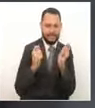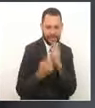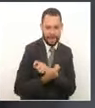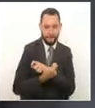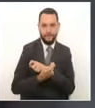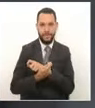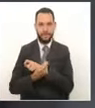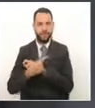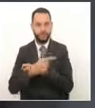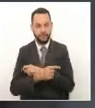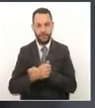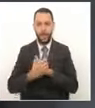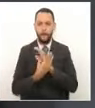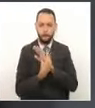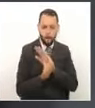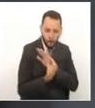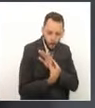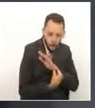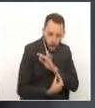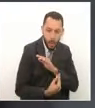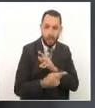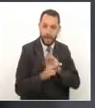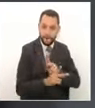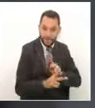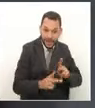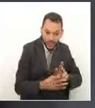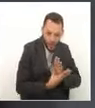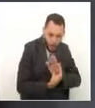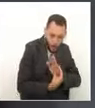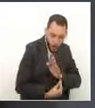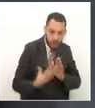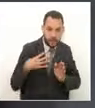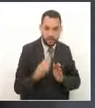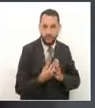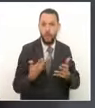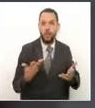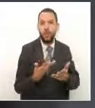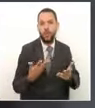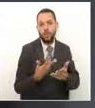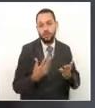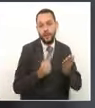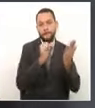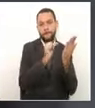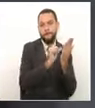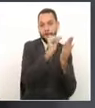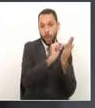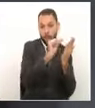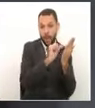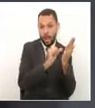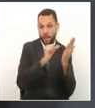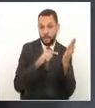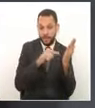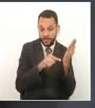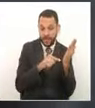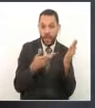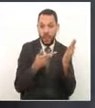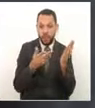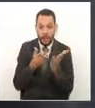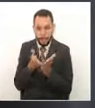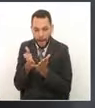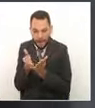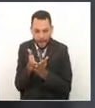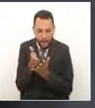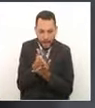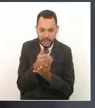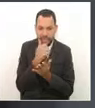superación de la pobreza, por eso llevamos muchos proyectos, programas que teníamos en otras líneas estratégicas,